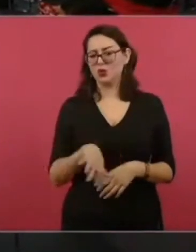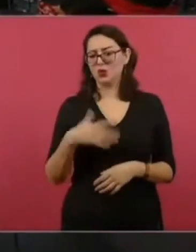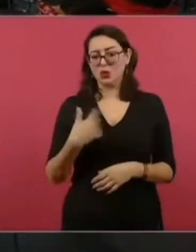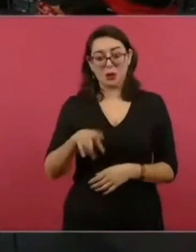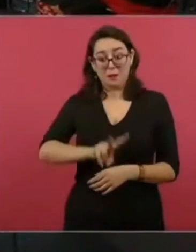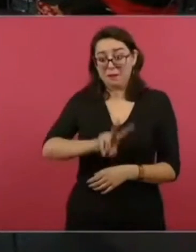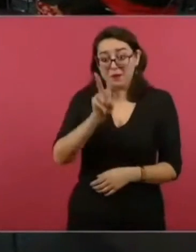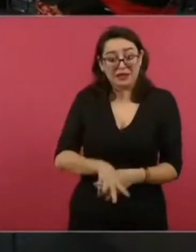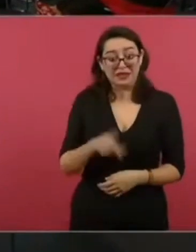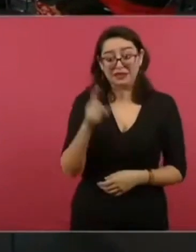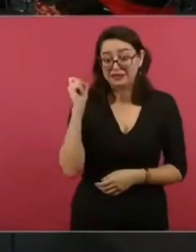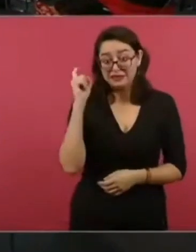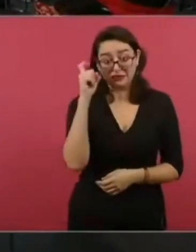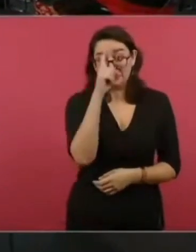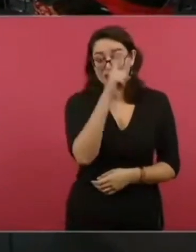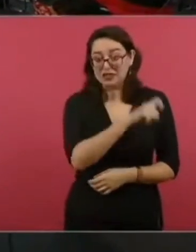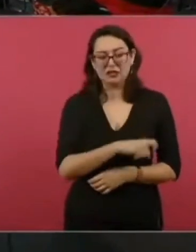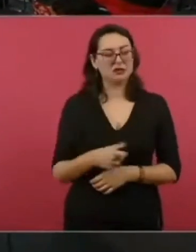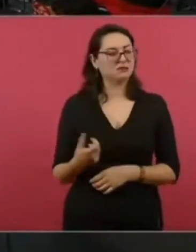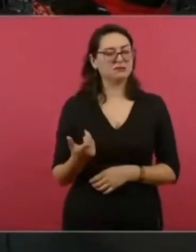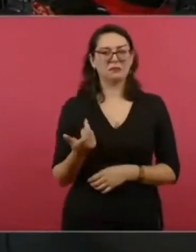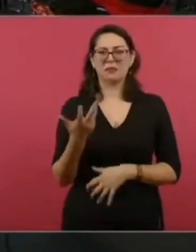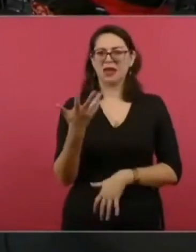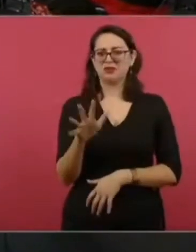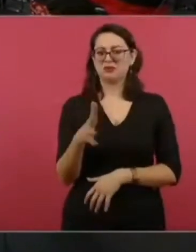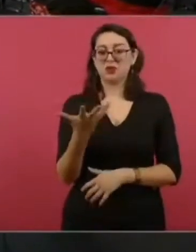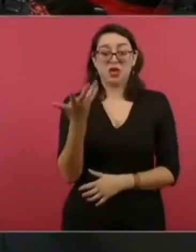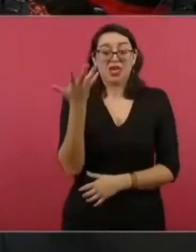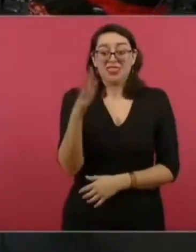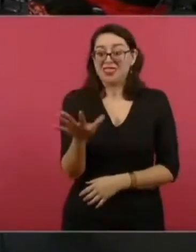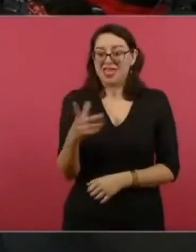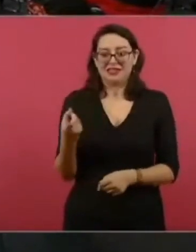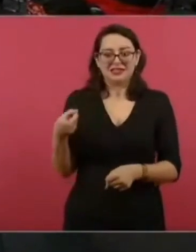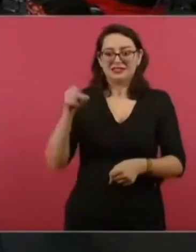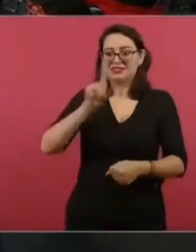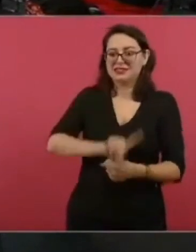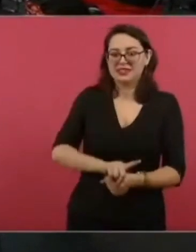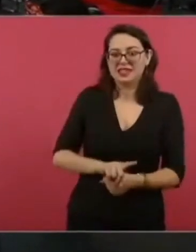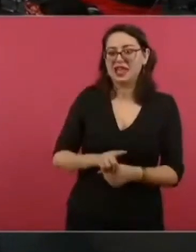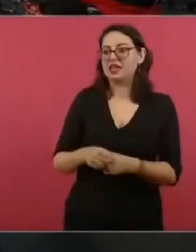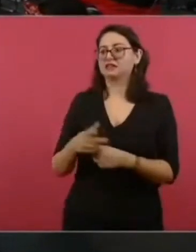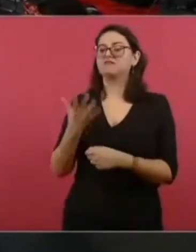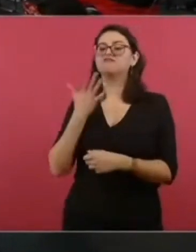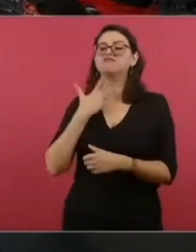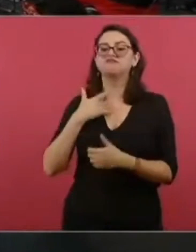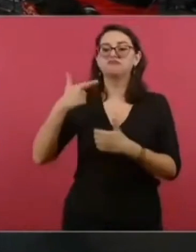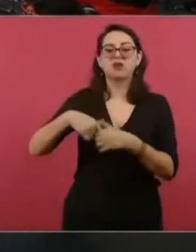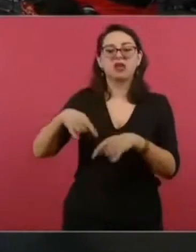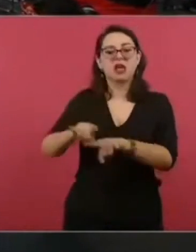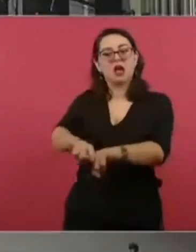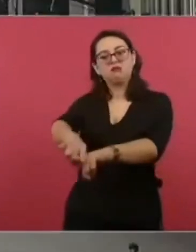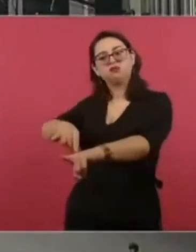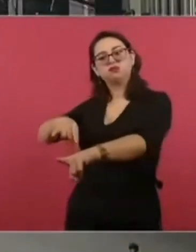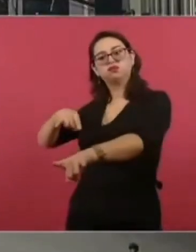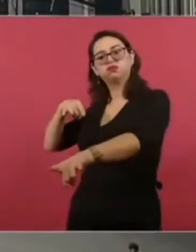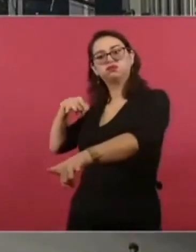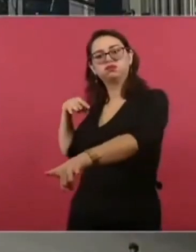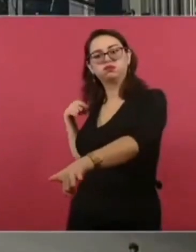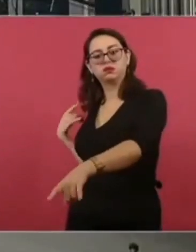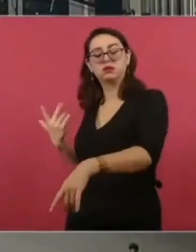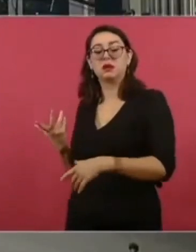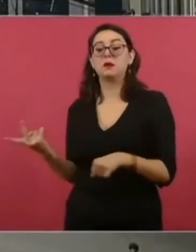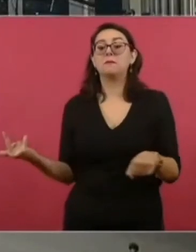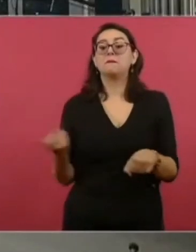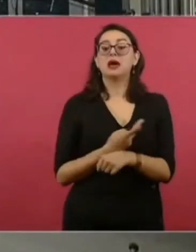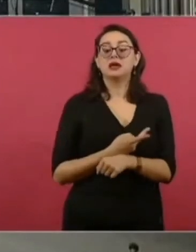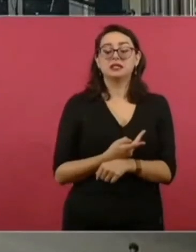la gente no podía cargar gasolinas y nos ayudaron. Pero miren el resultado de 80